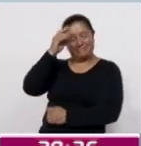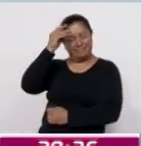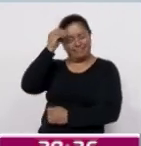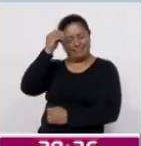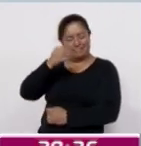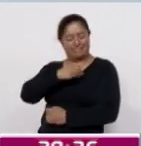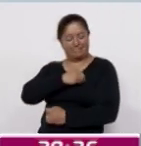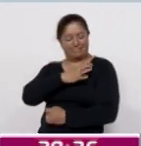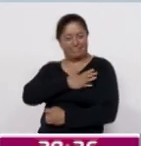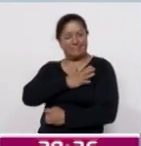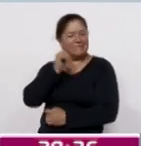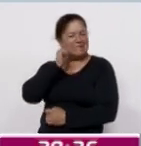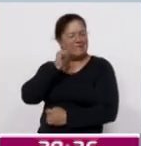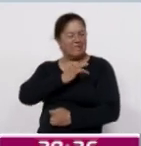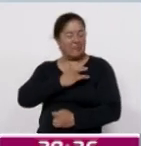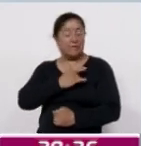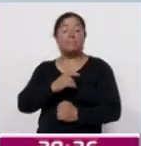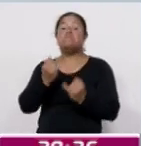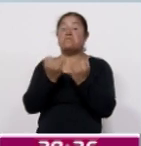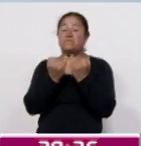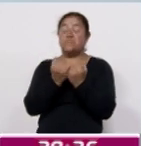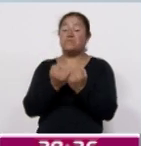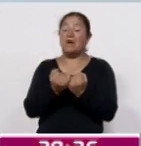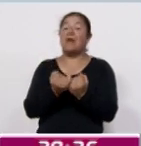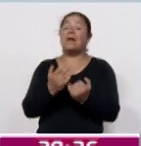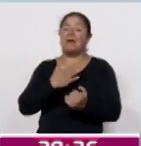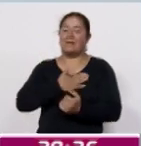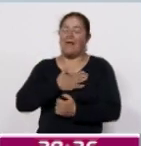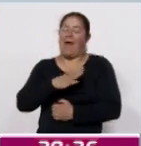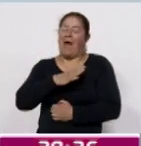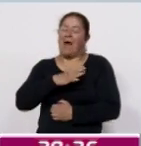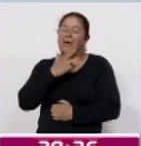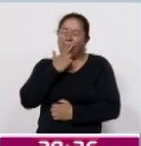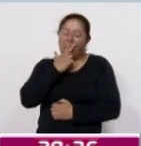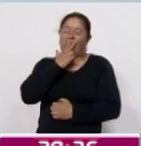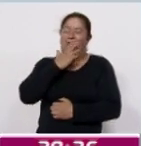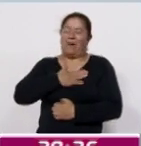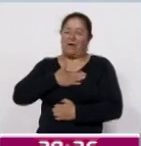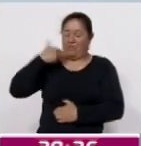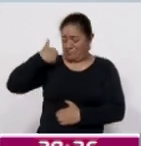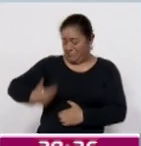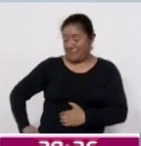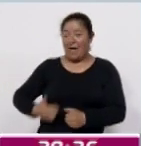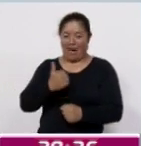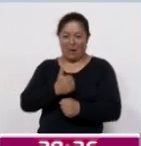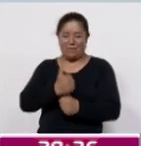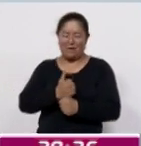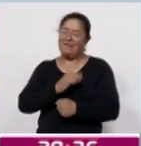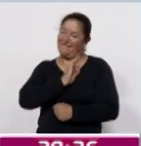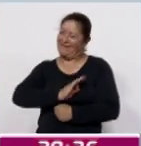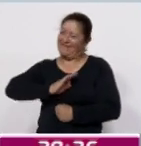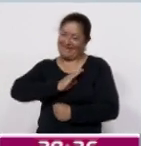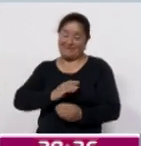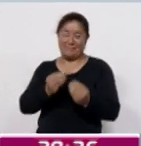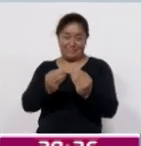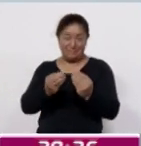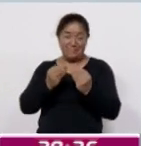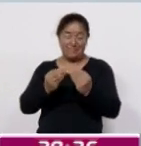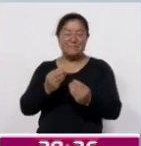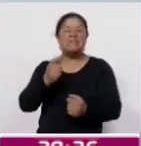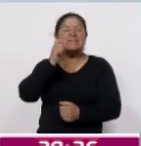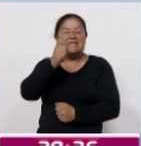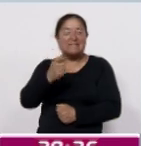corazón. Pero también a los que tenemos la fortuna, la dicha de ser abuelos, muchas felicidades porque ser